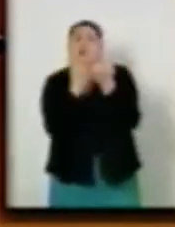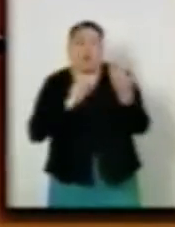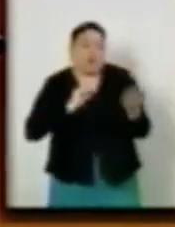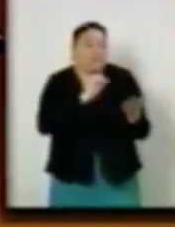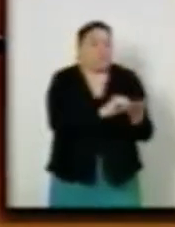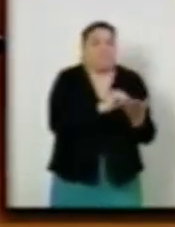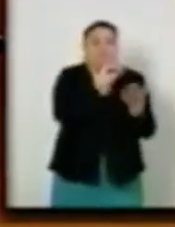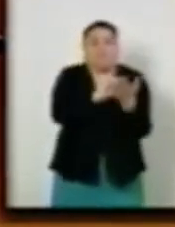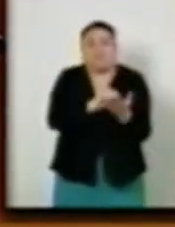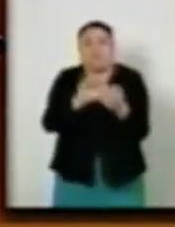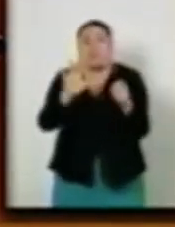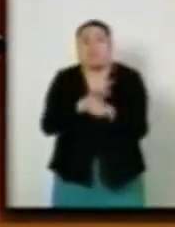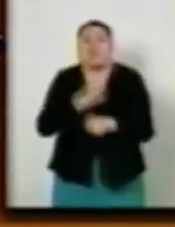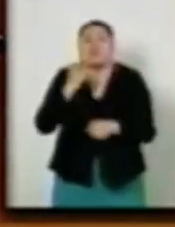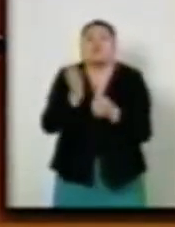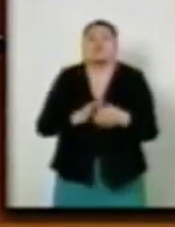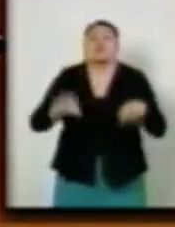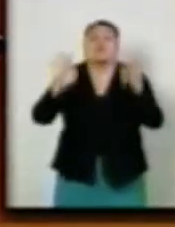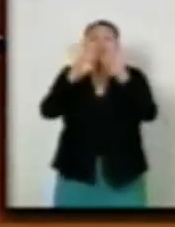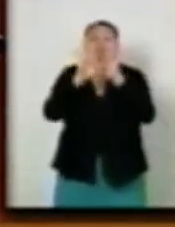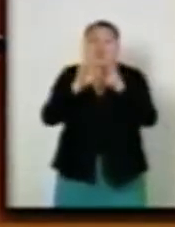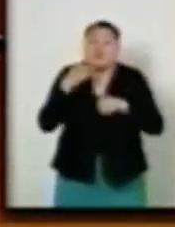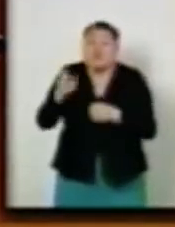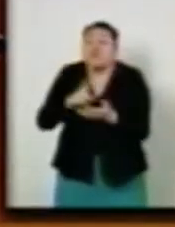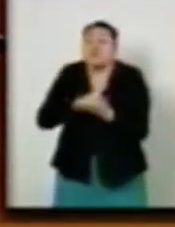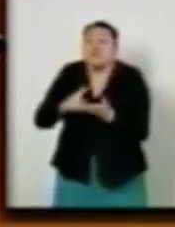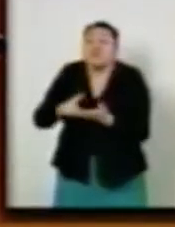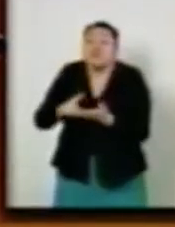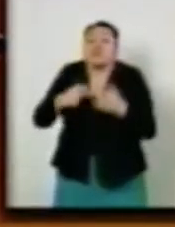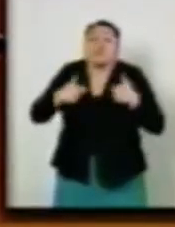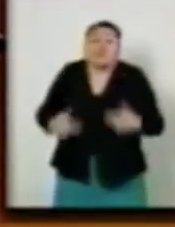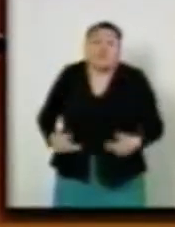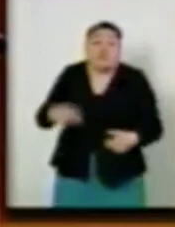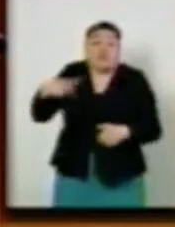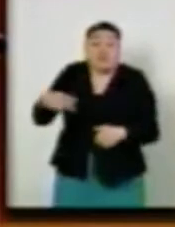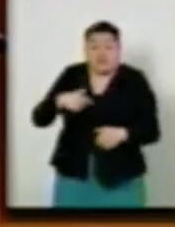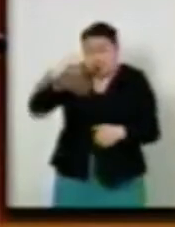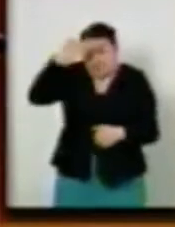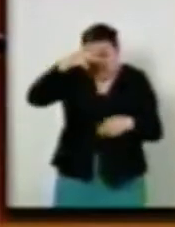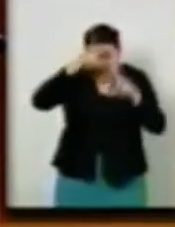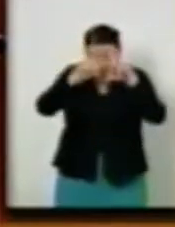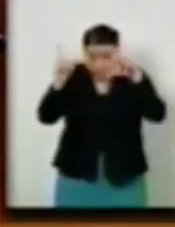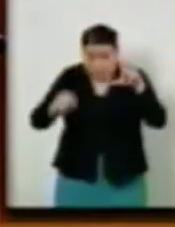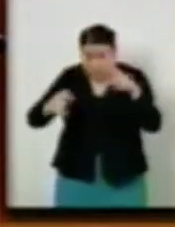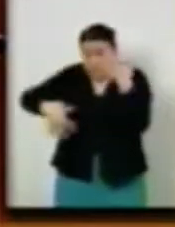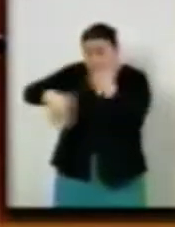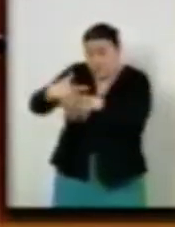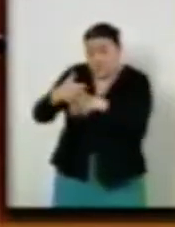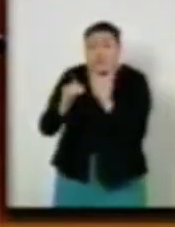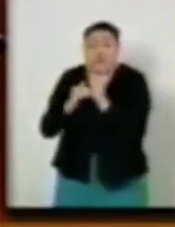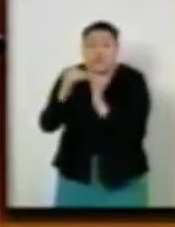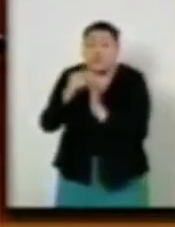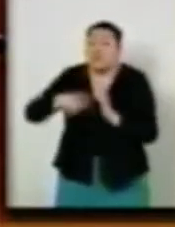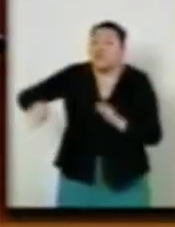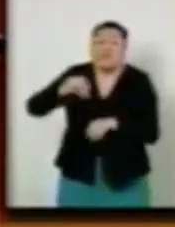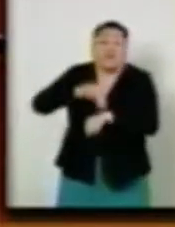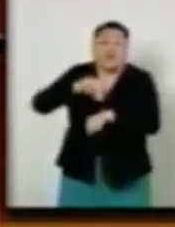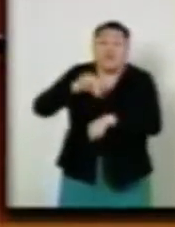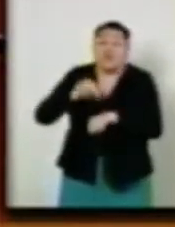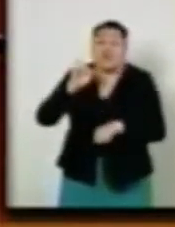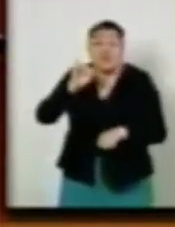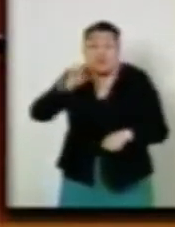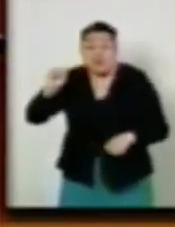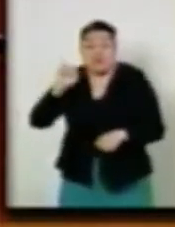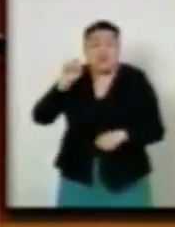cuentas, es una cuestión de derechos humanos. En nuestro país, cerca de 15 millones de personas carecen de seguridad social y una gran